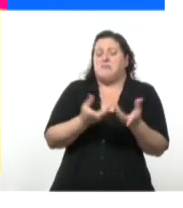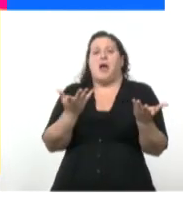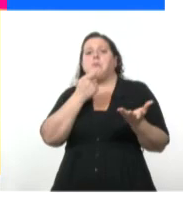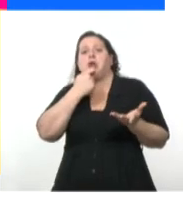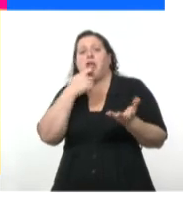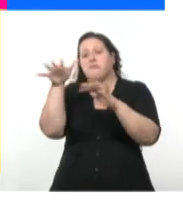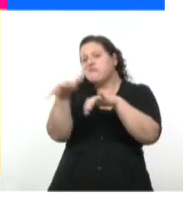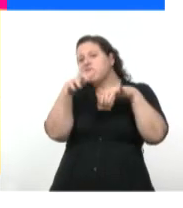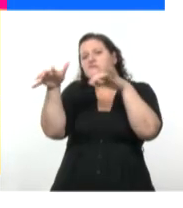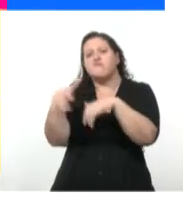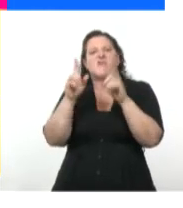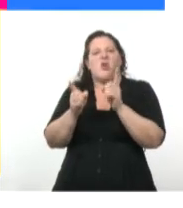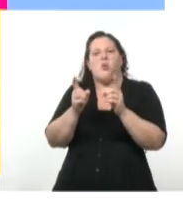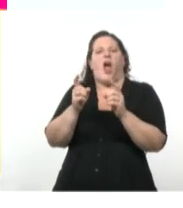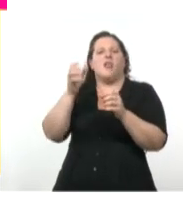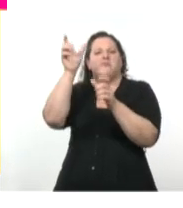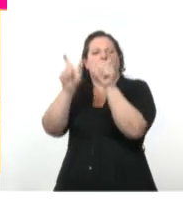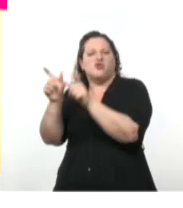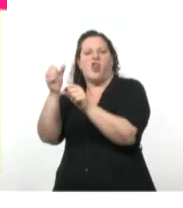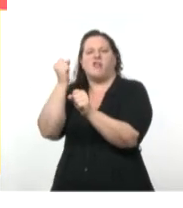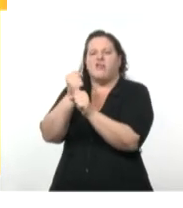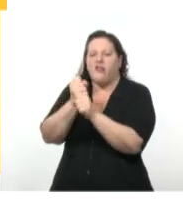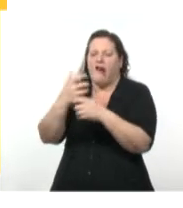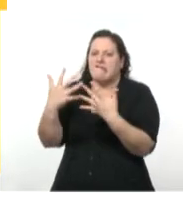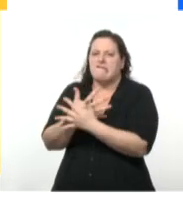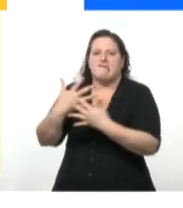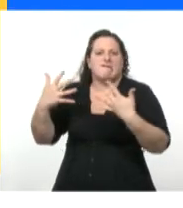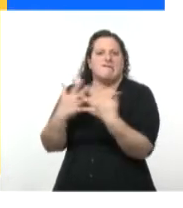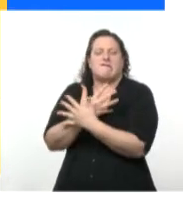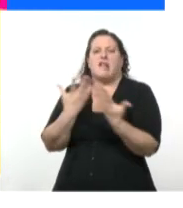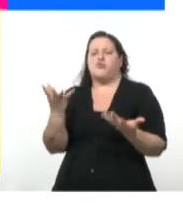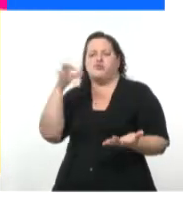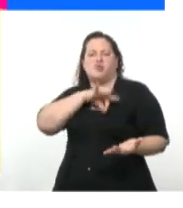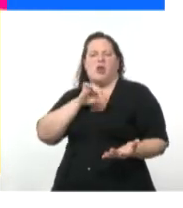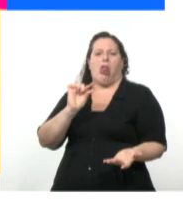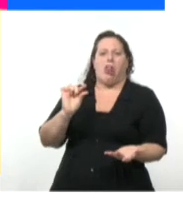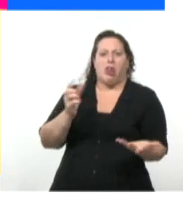Y en las industrias, el incipiente proletariado apenas tiene un salario decente.